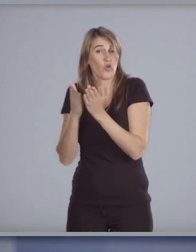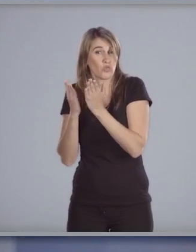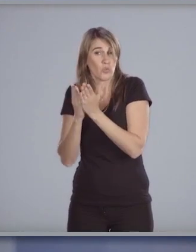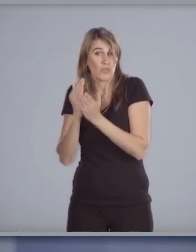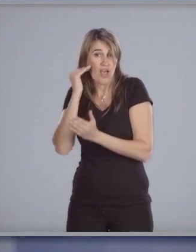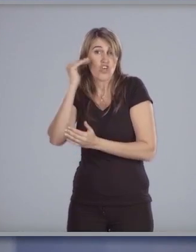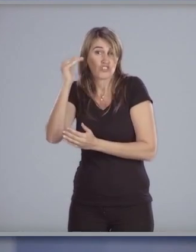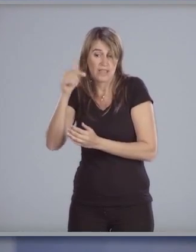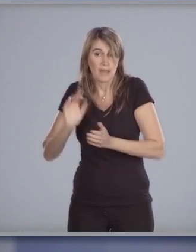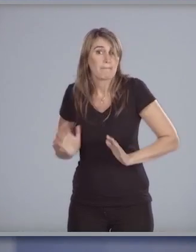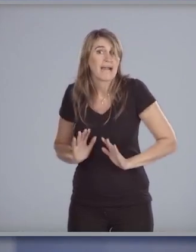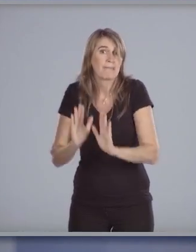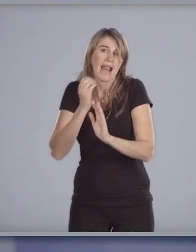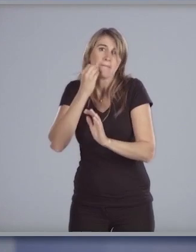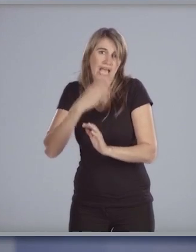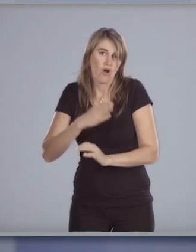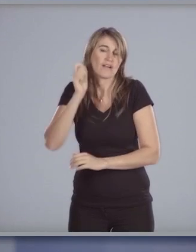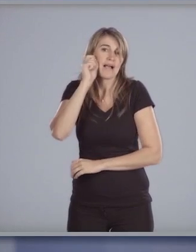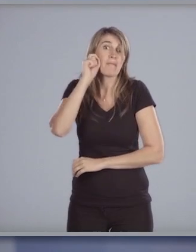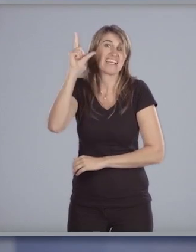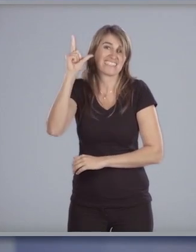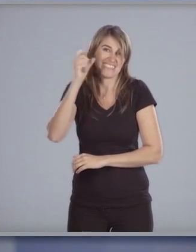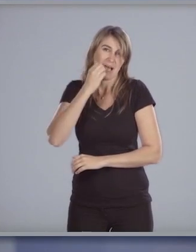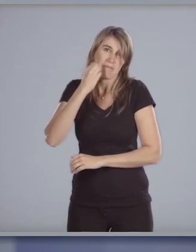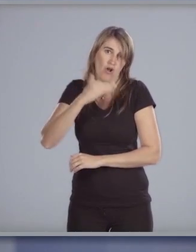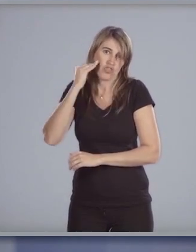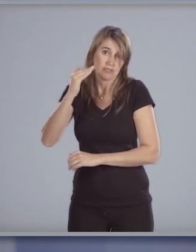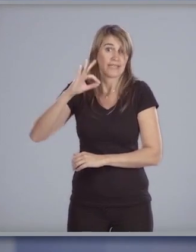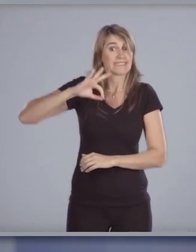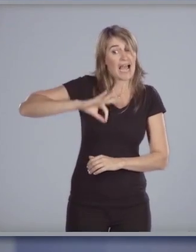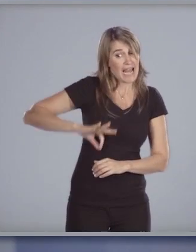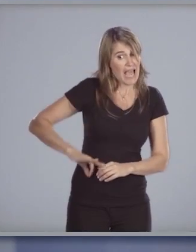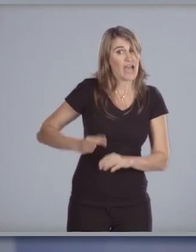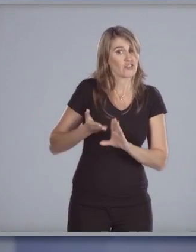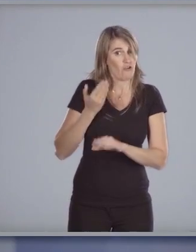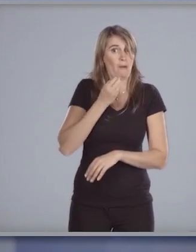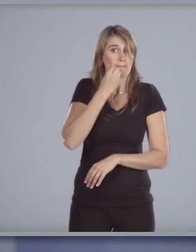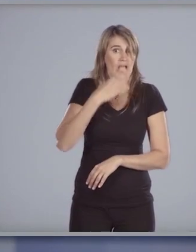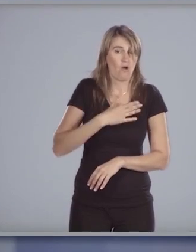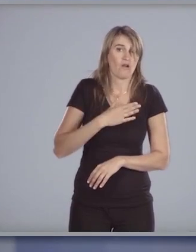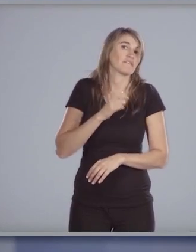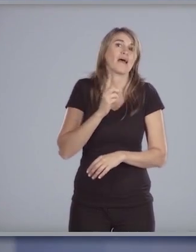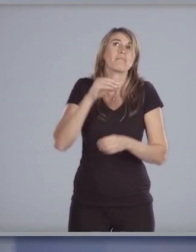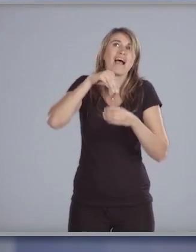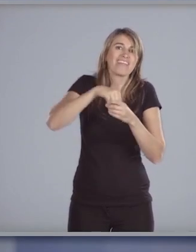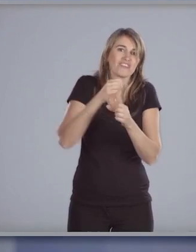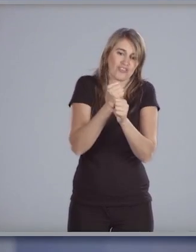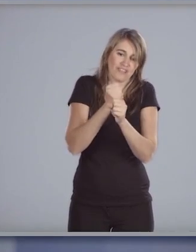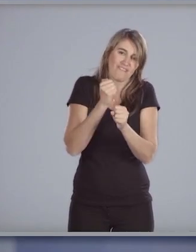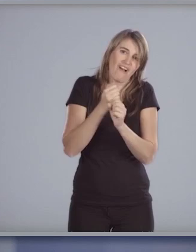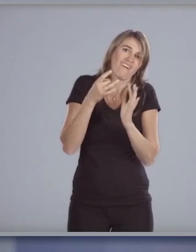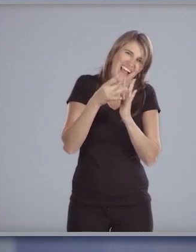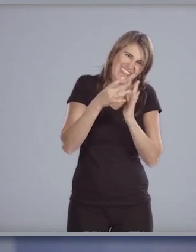formación de capacitación de salario y también de condiciones de trabajo